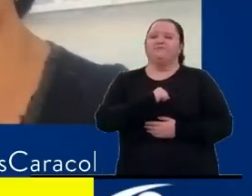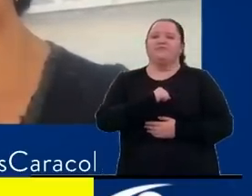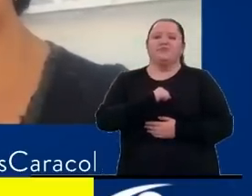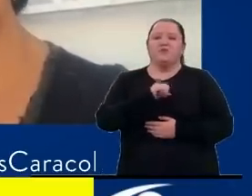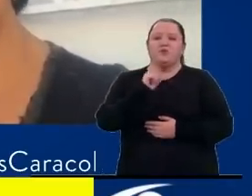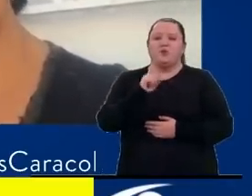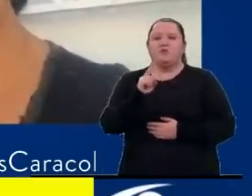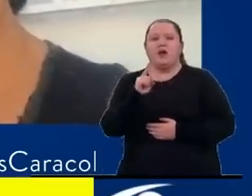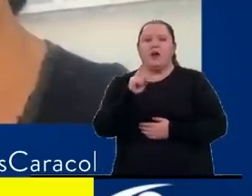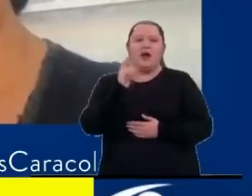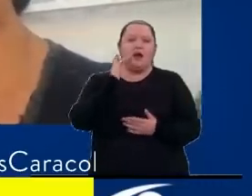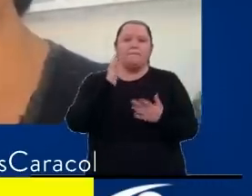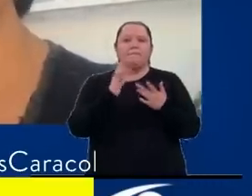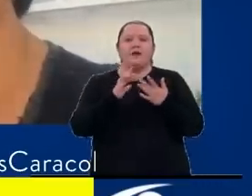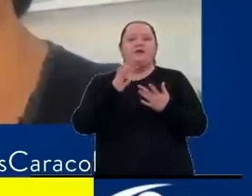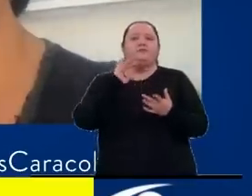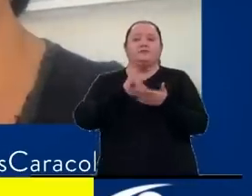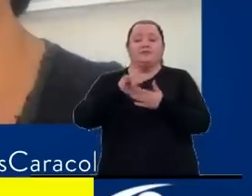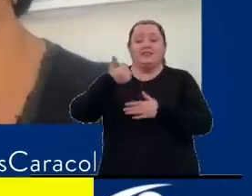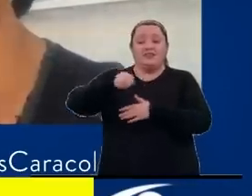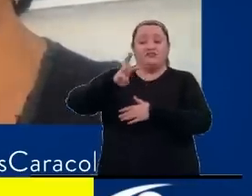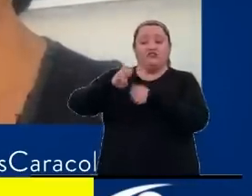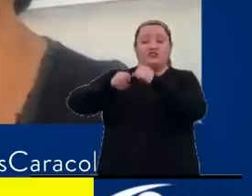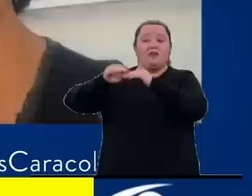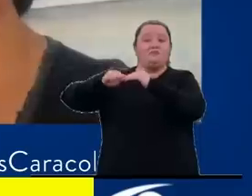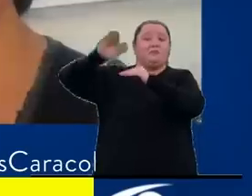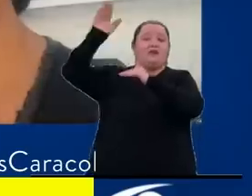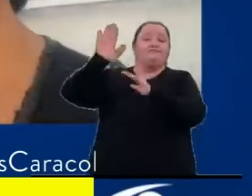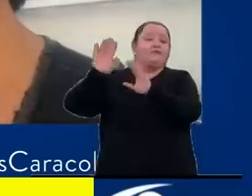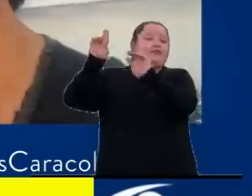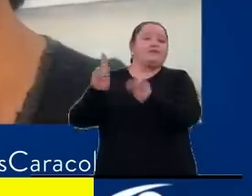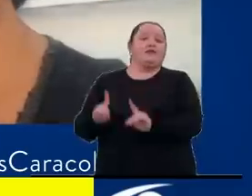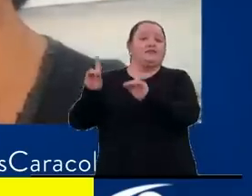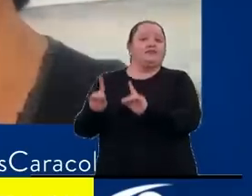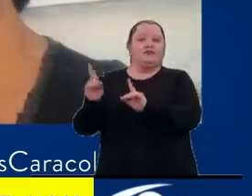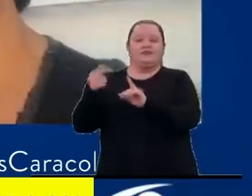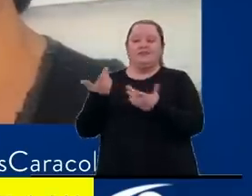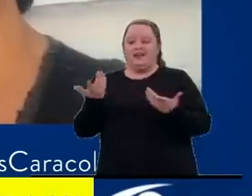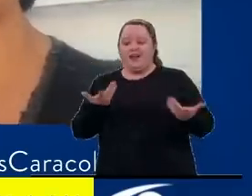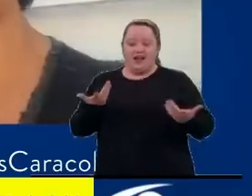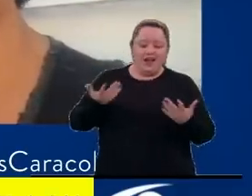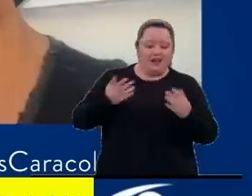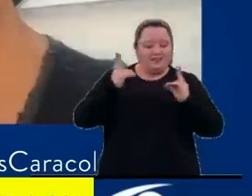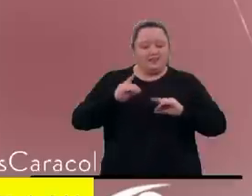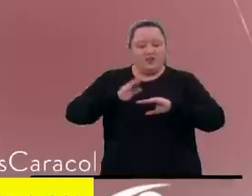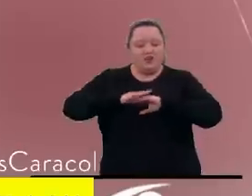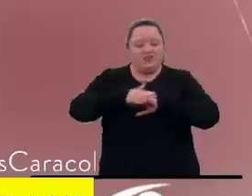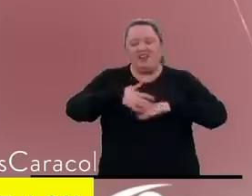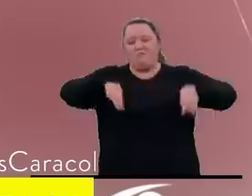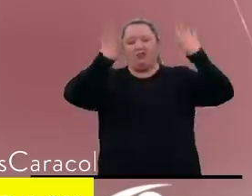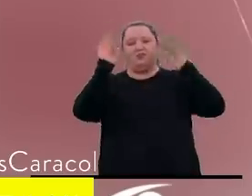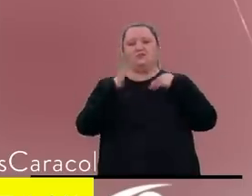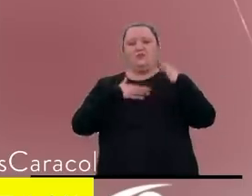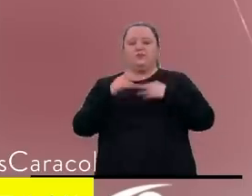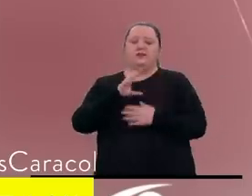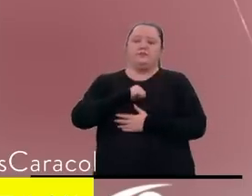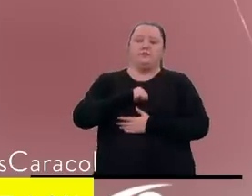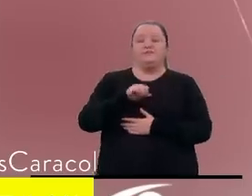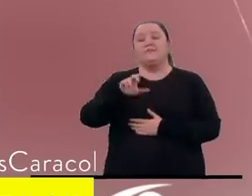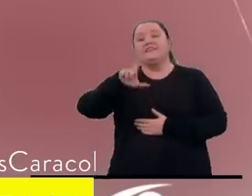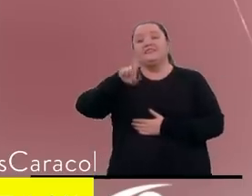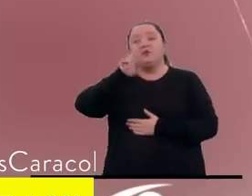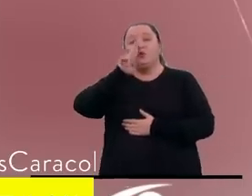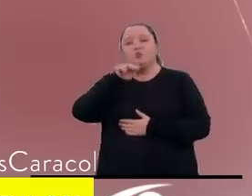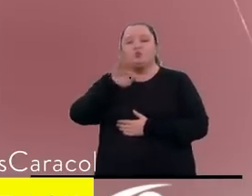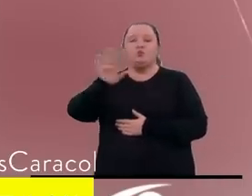ser mayores de edad, toman decisiones y muchas veces no miden las consecuencias de sus actos. El 6 de junio, en la clínica